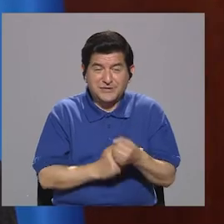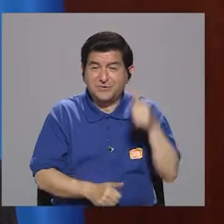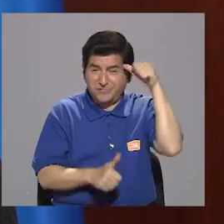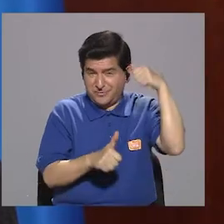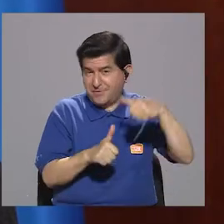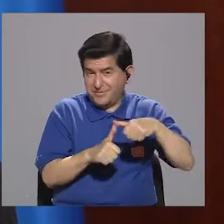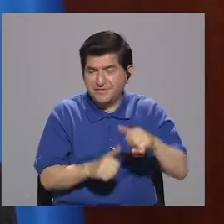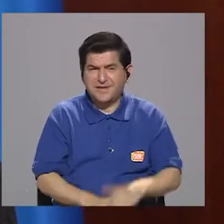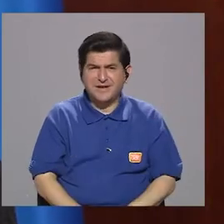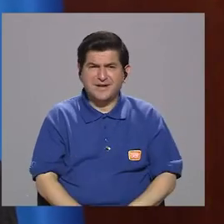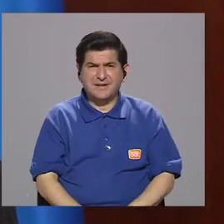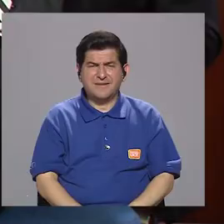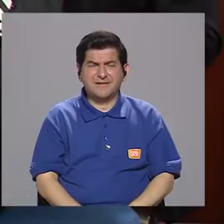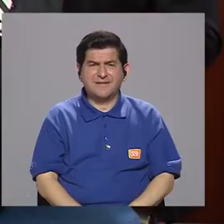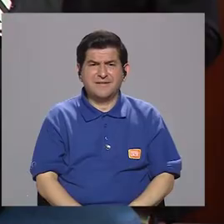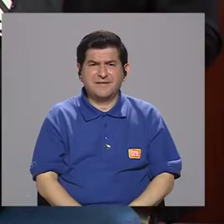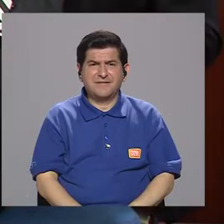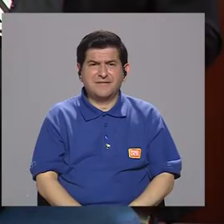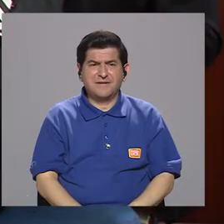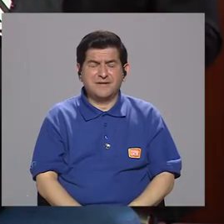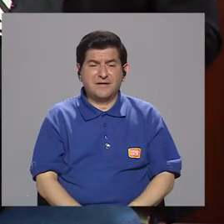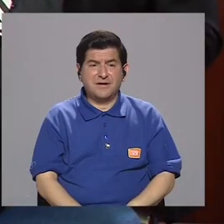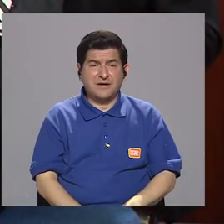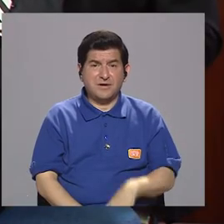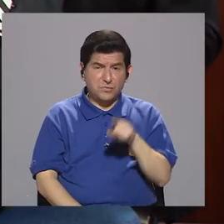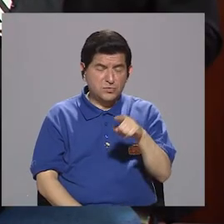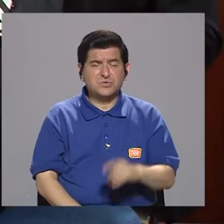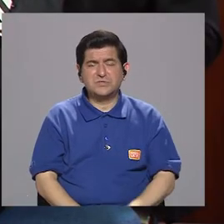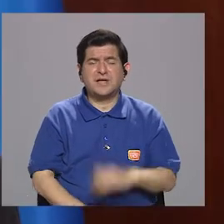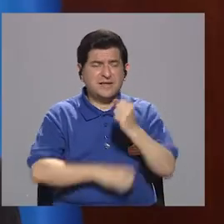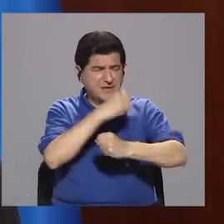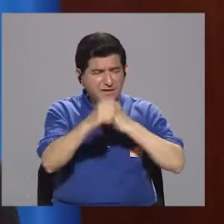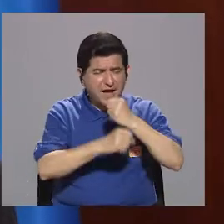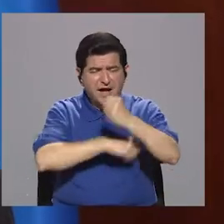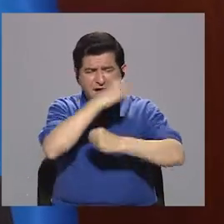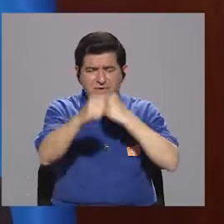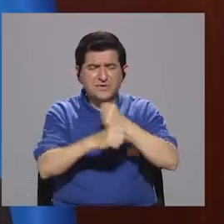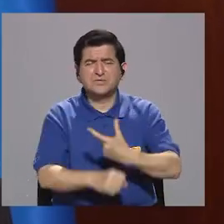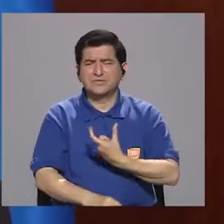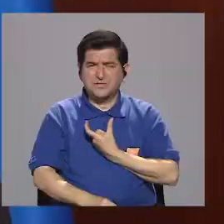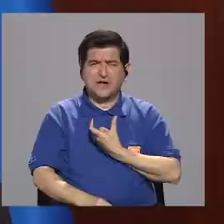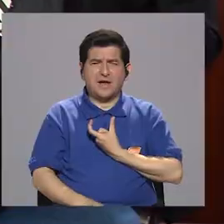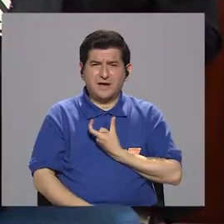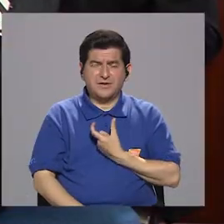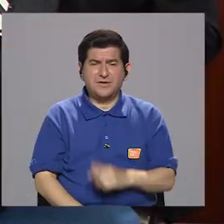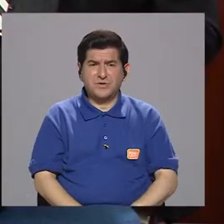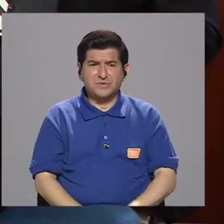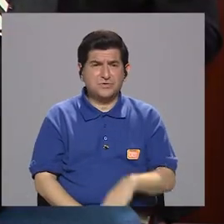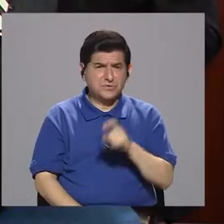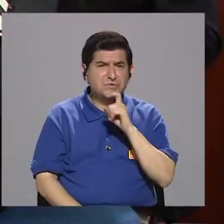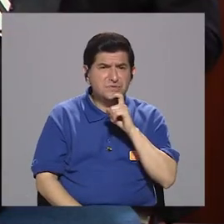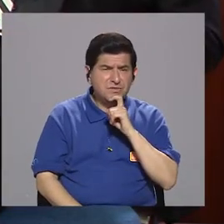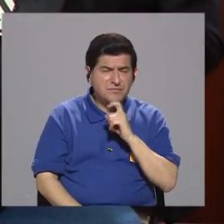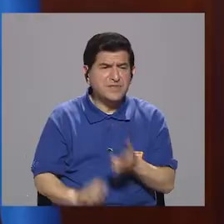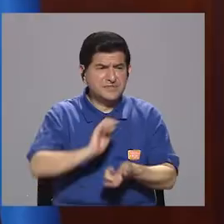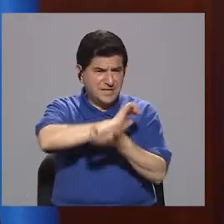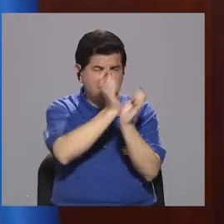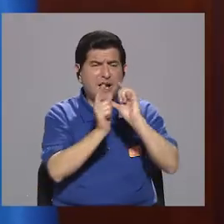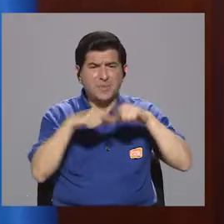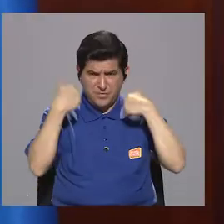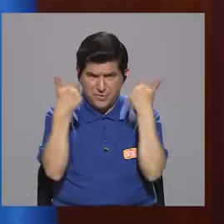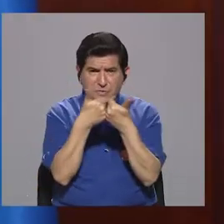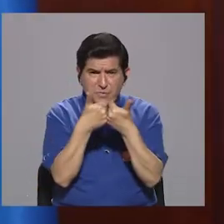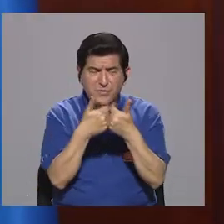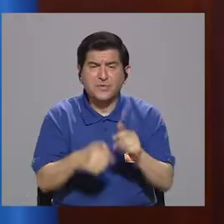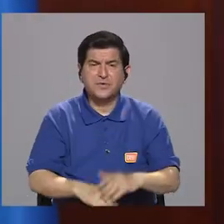¿Es sanó tantos años en la alcaldía, don Johnny? ¿Cómo? ¿Es sanó tantos años en la alcaldía? A mí me parece que sí. ¿Ha costado mucho renovar cuadros? A mí me